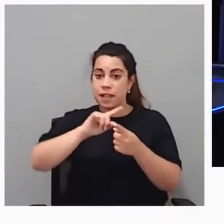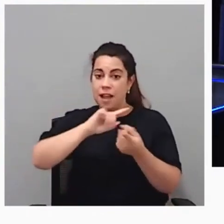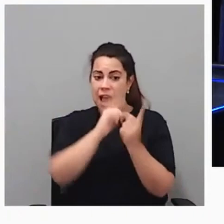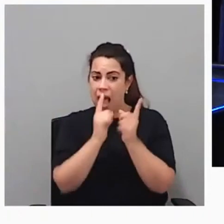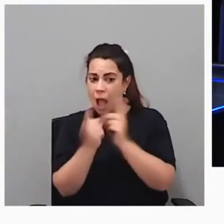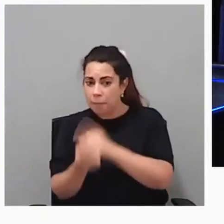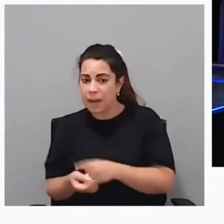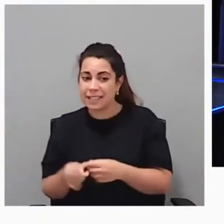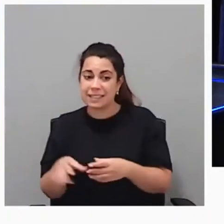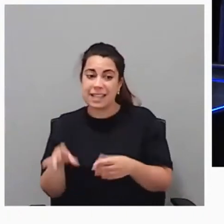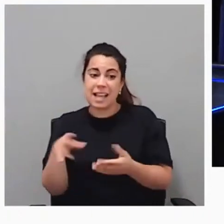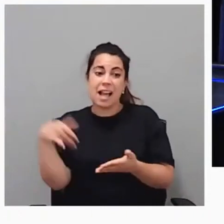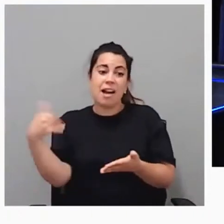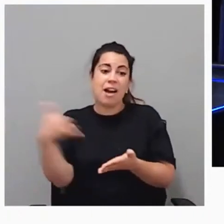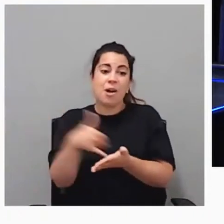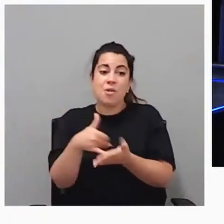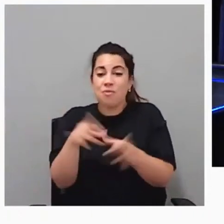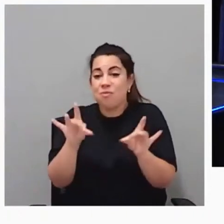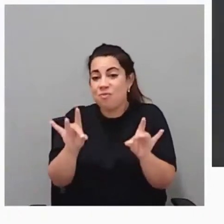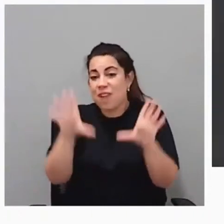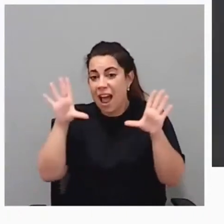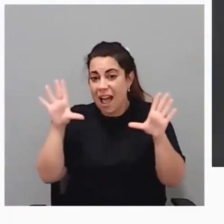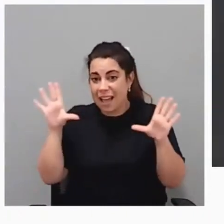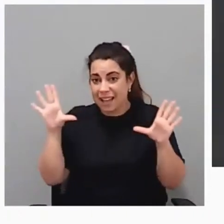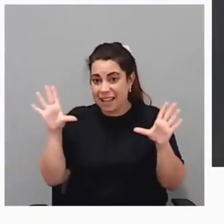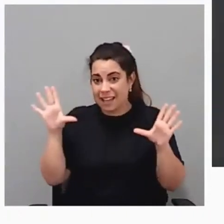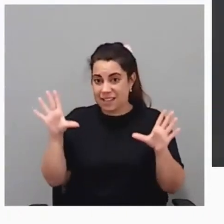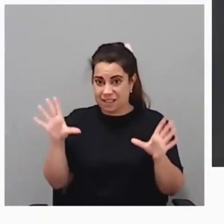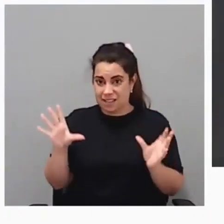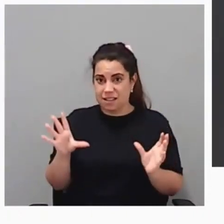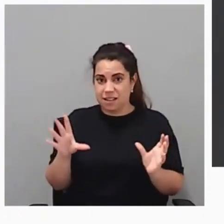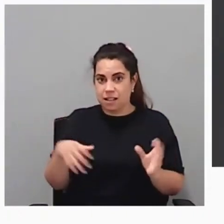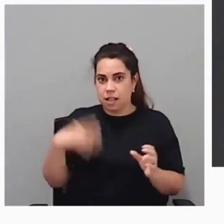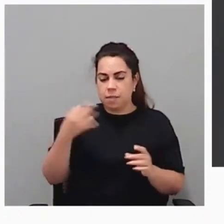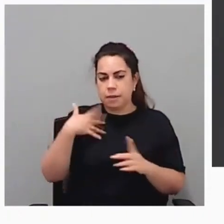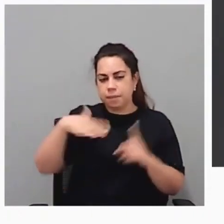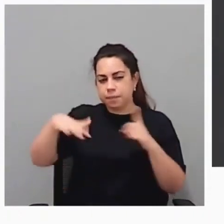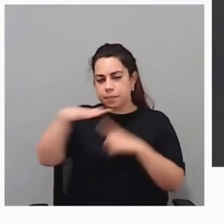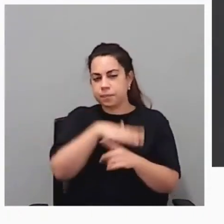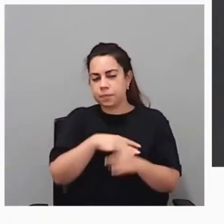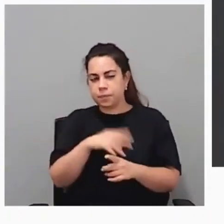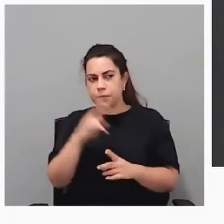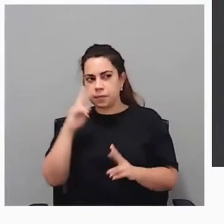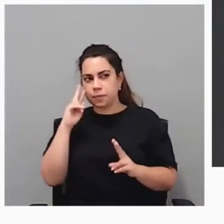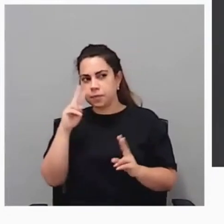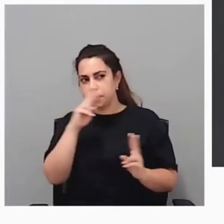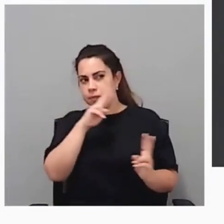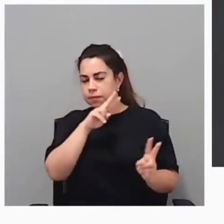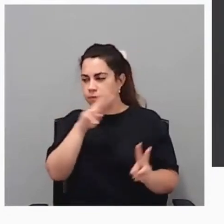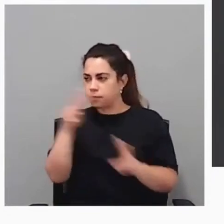muchas veces y tenemos que estar en ese entorno como hemos visto antes mirando y escuchando de verdad.